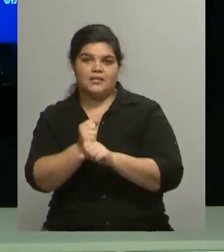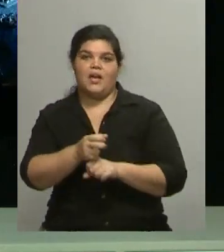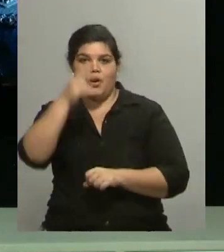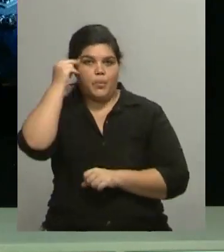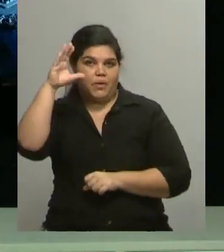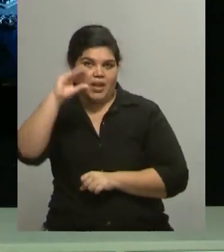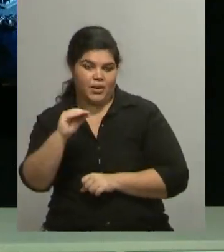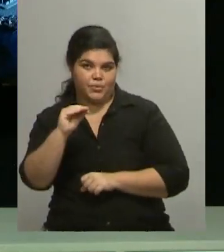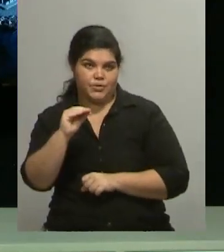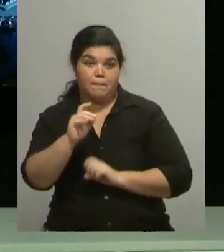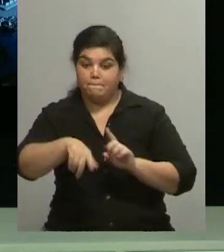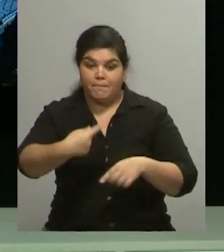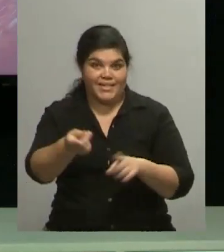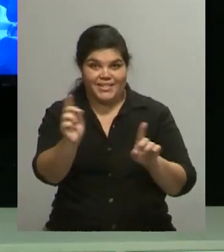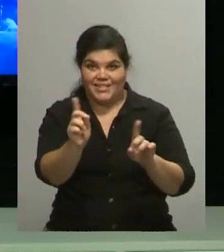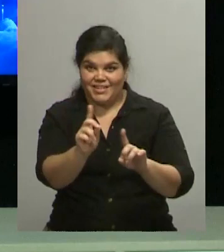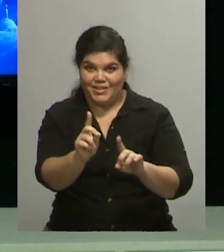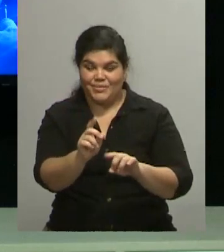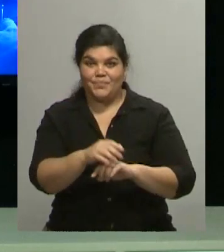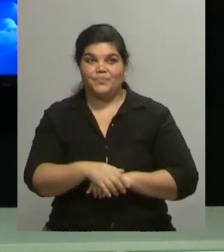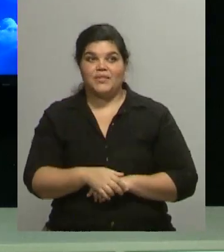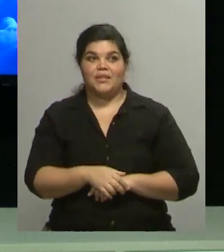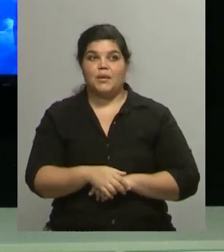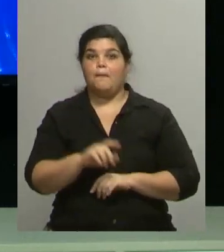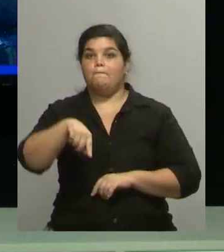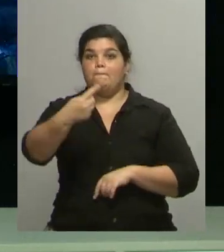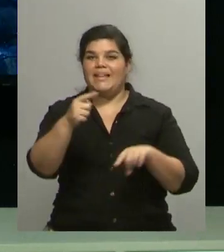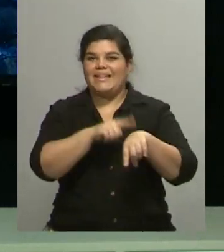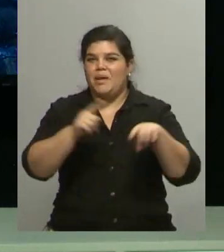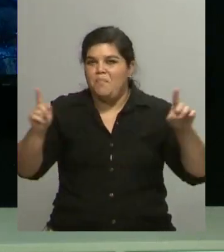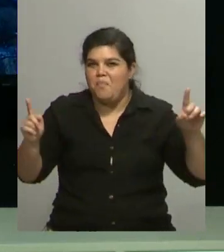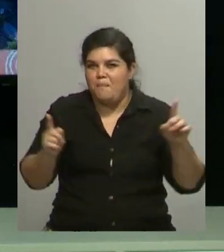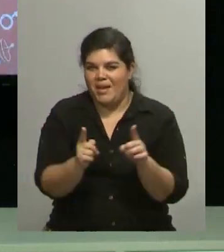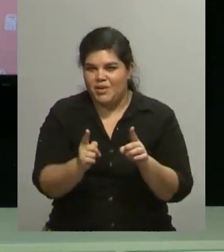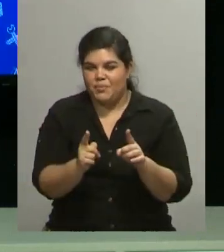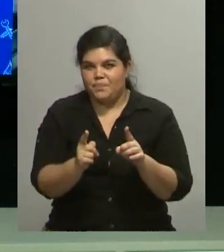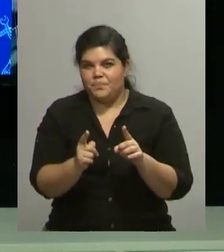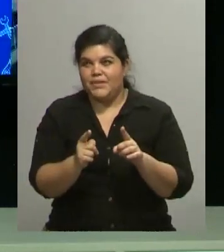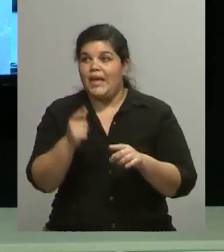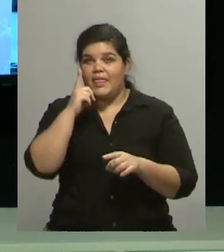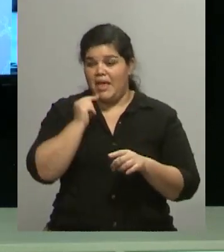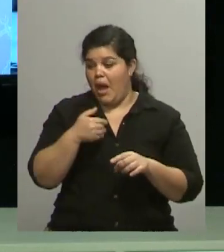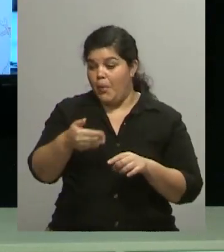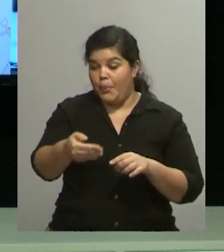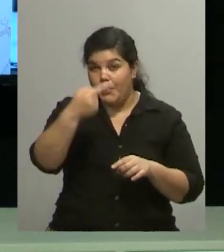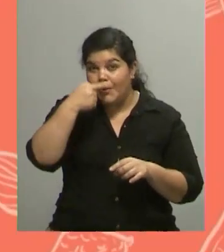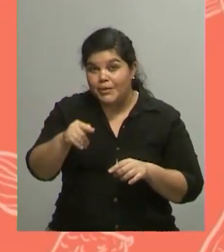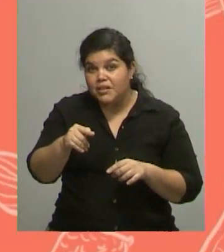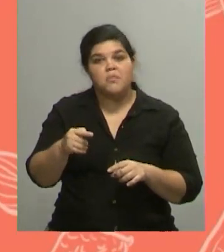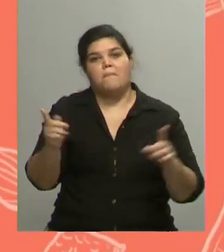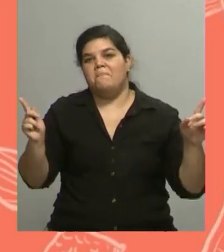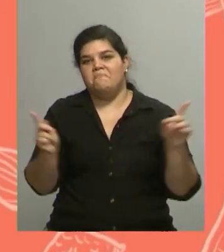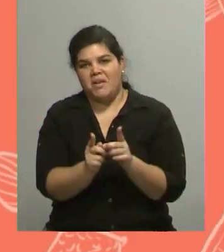No mañana, mañana lo hacemos más reducido en estos días, pero